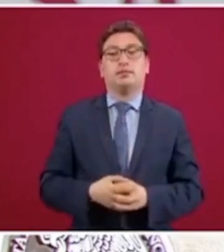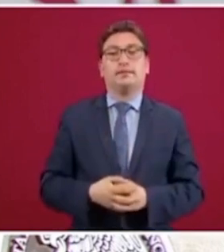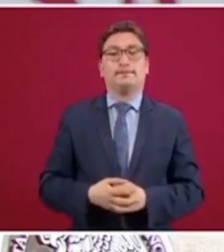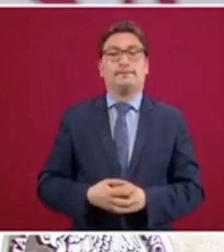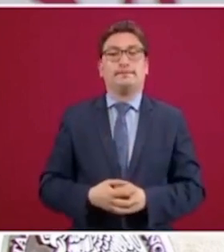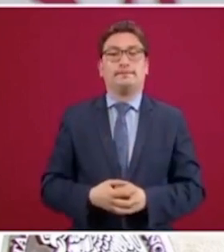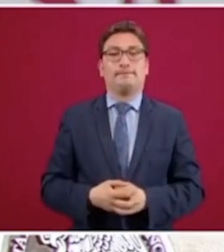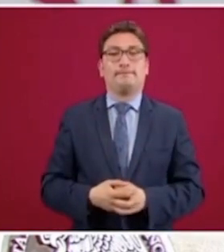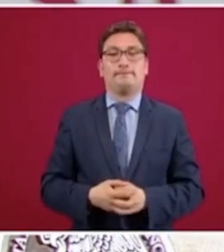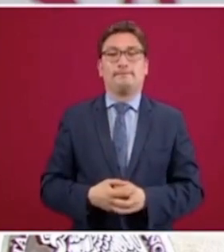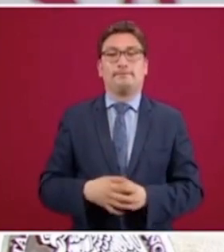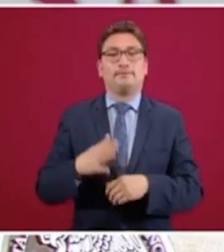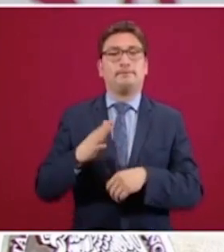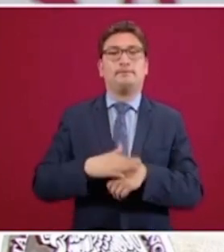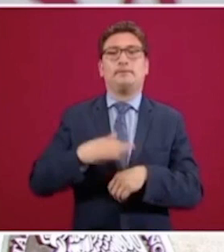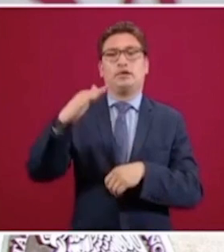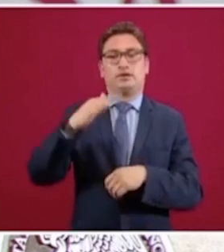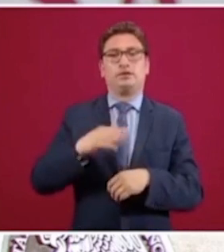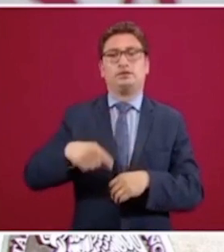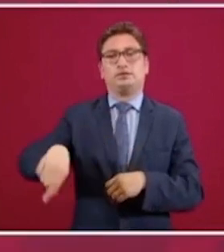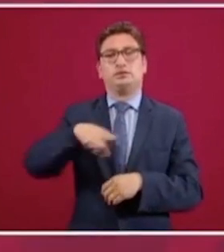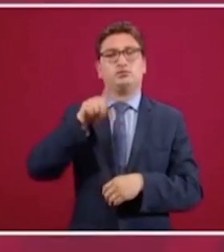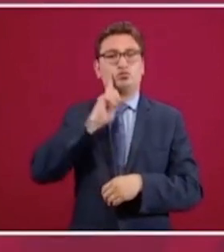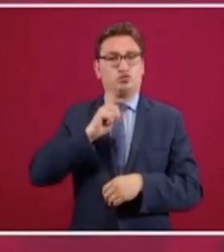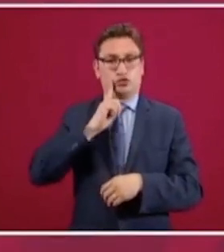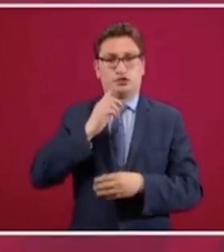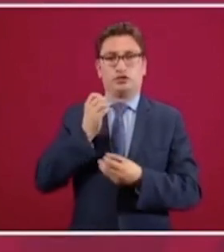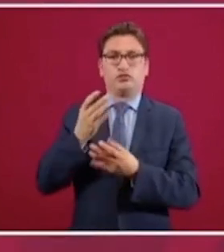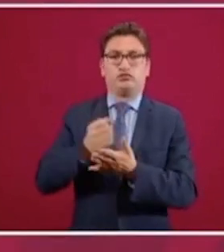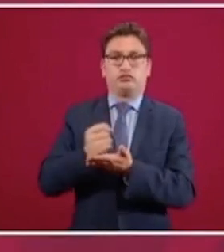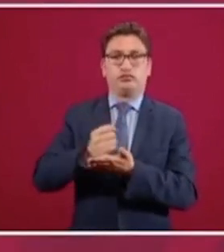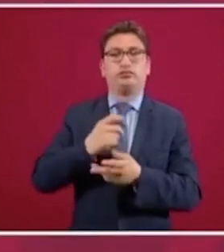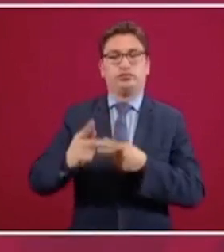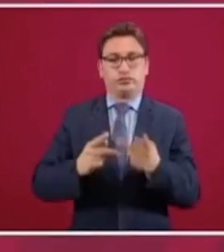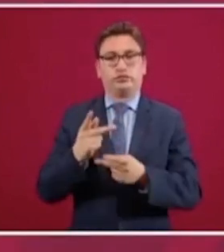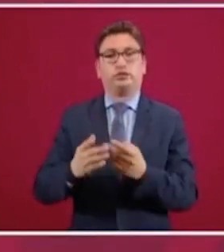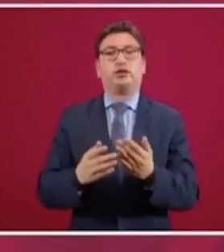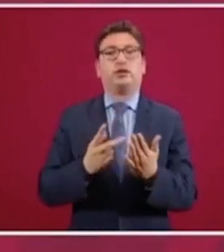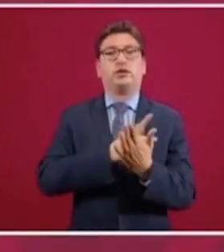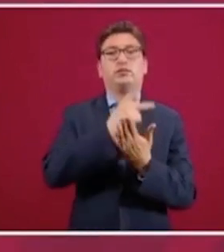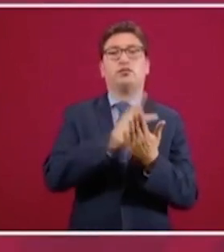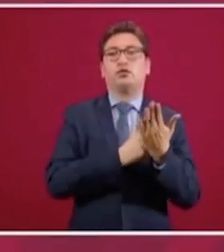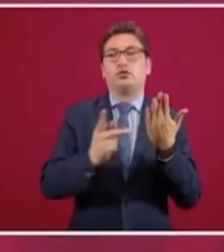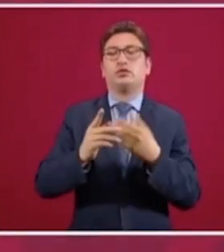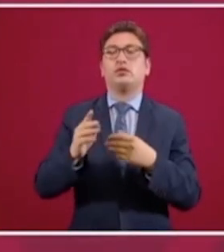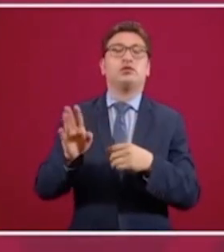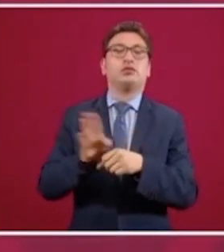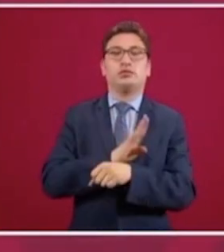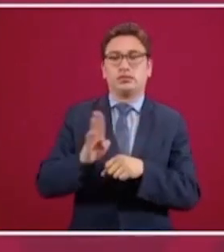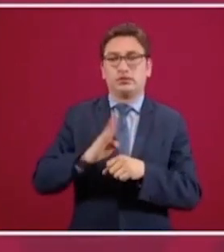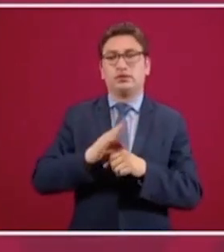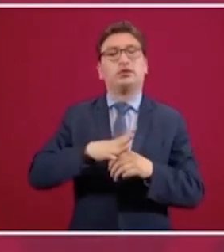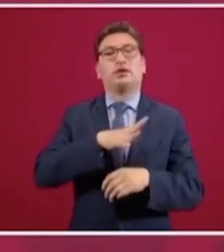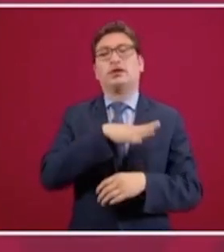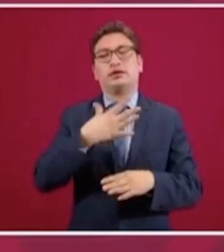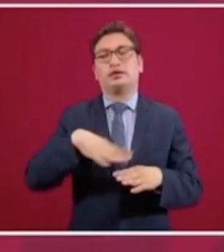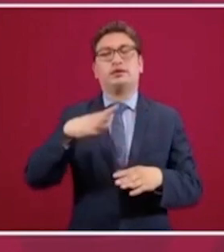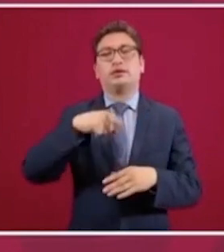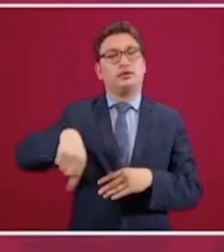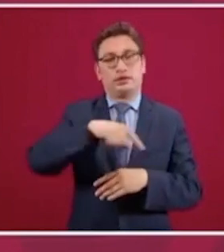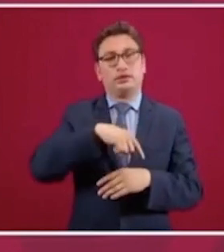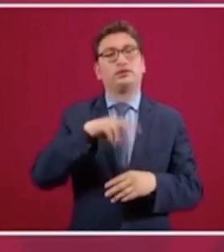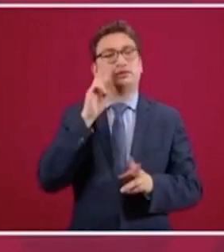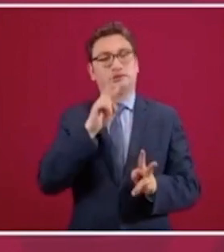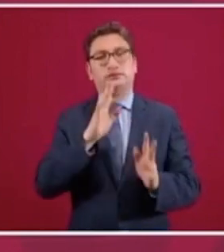son más los créditos a mujeres. En programas de bienestar en general, ya aquí lo hemos visto,